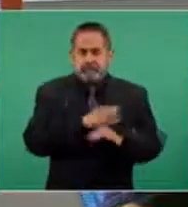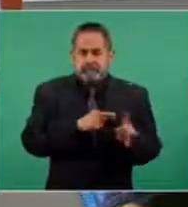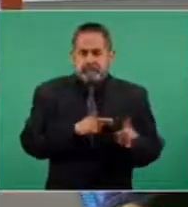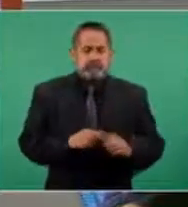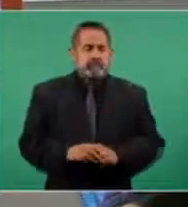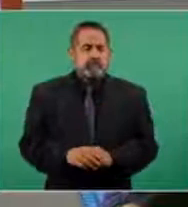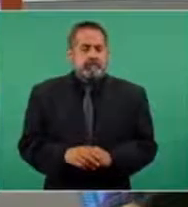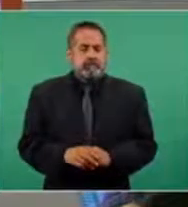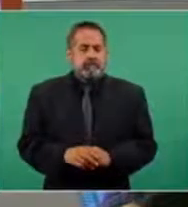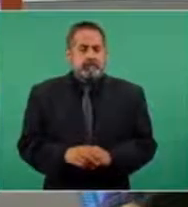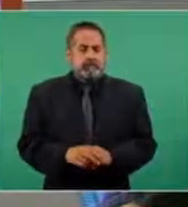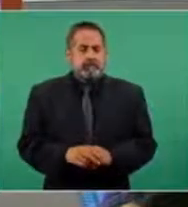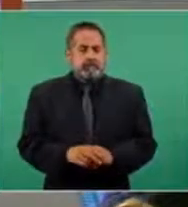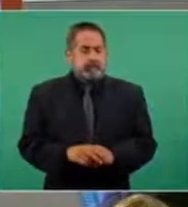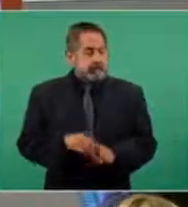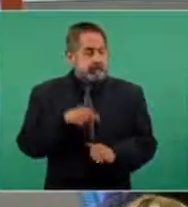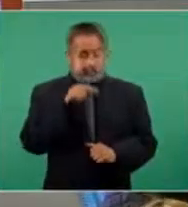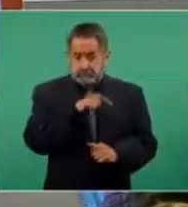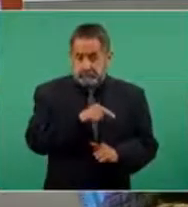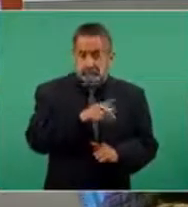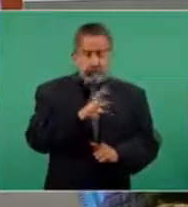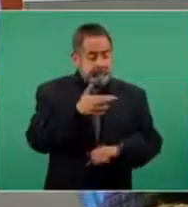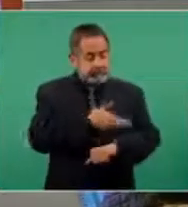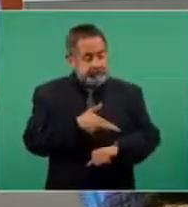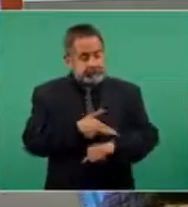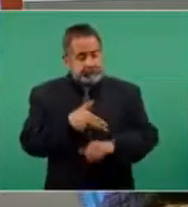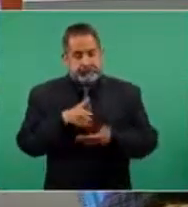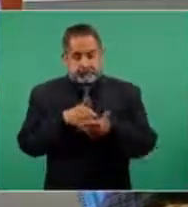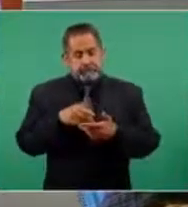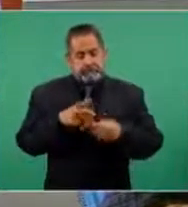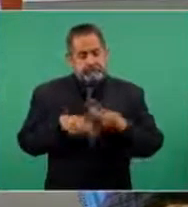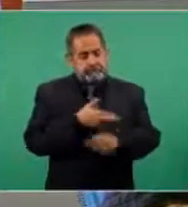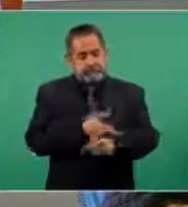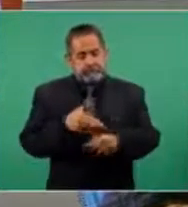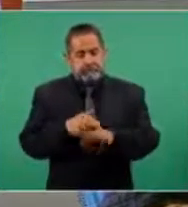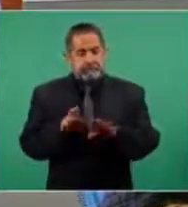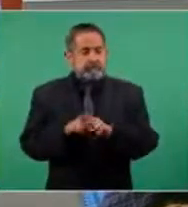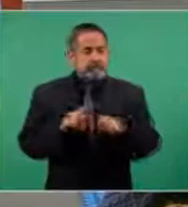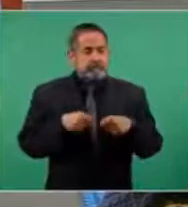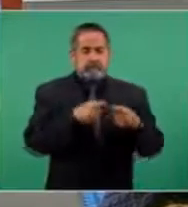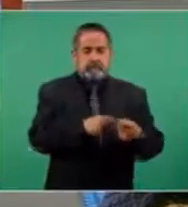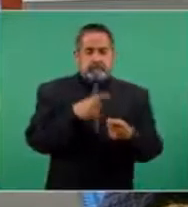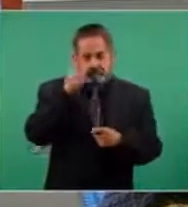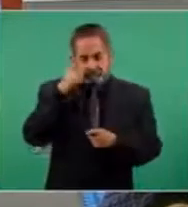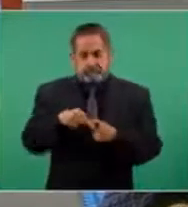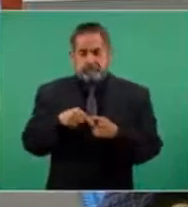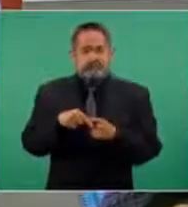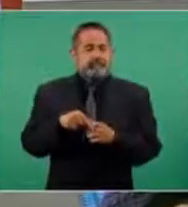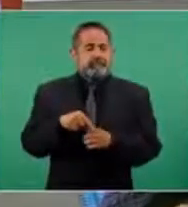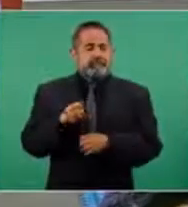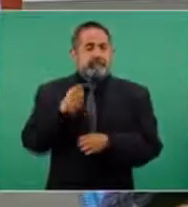Dicho movimiento se materializó en el proceso de nómina para la catorcena